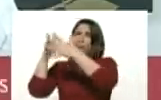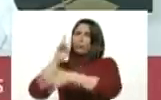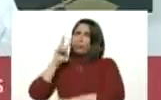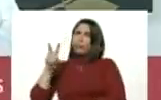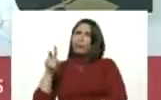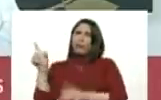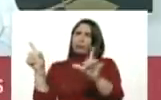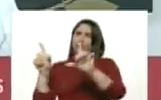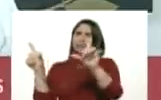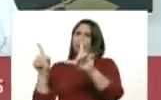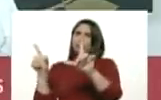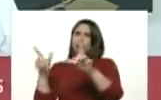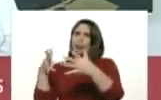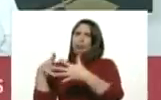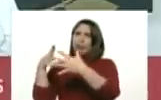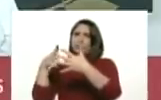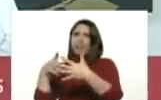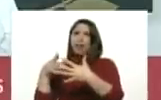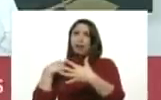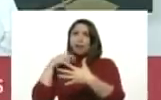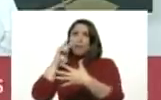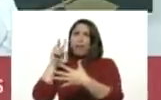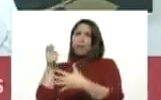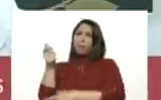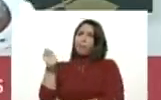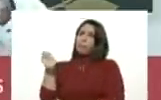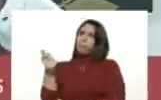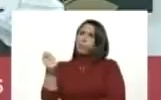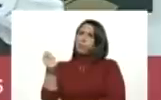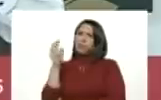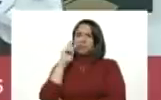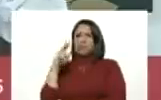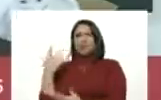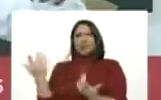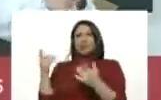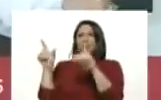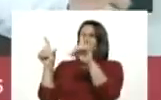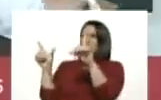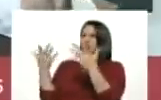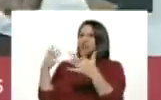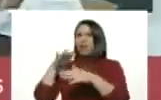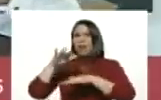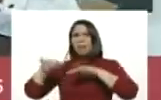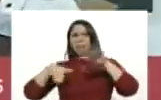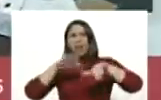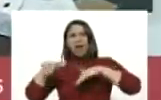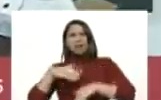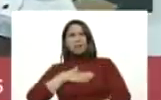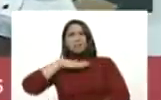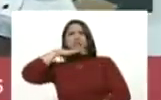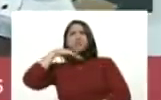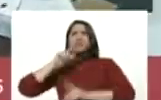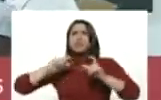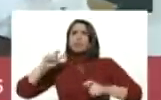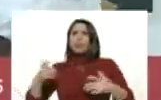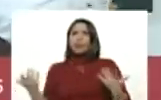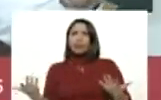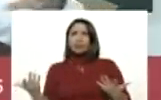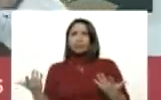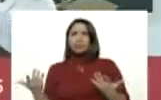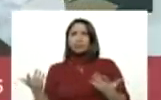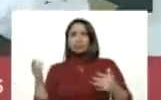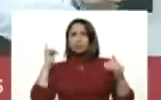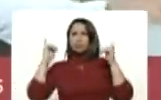televisión estadounidense, mucha. Y uno ve las imágenes, todas las playas desbordadas, las